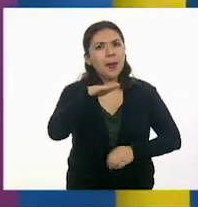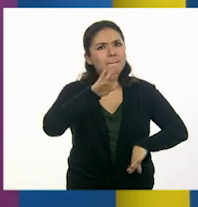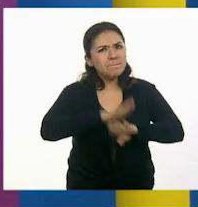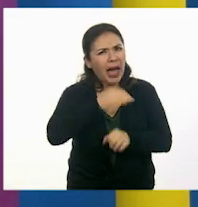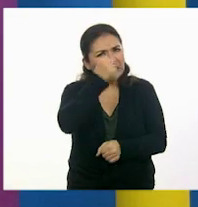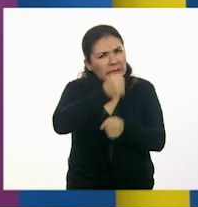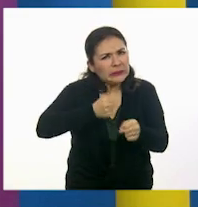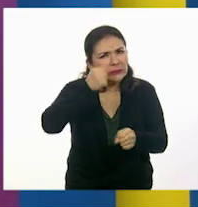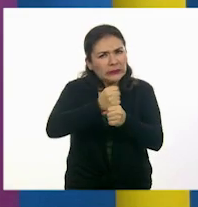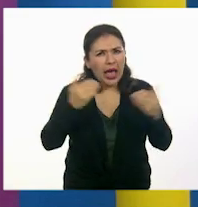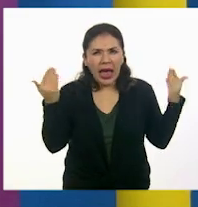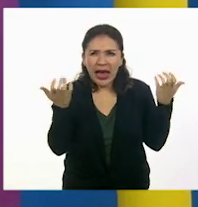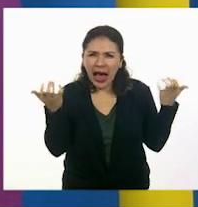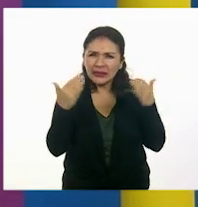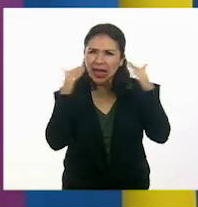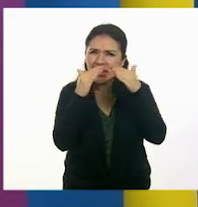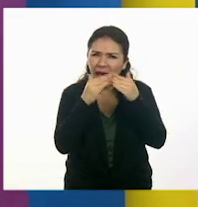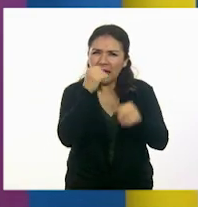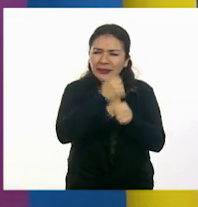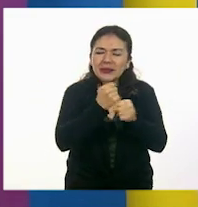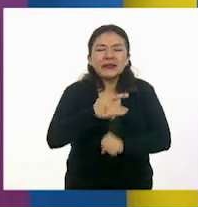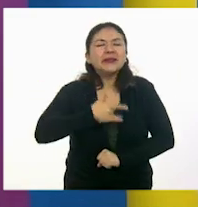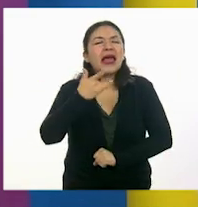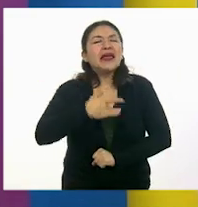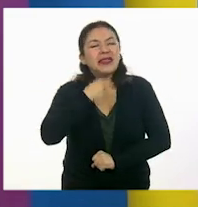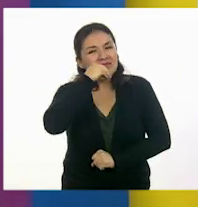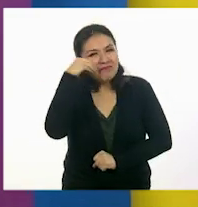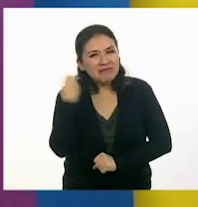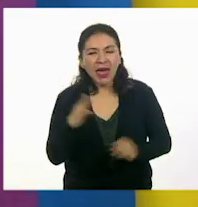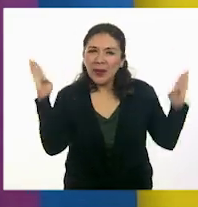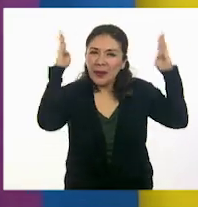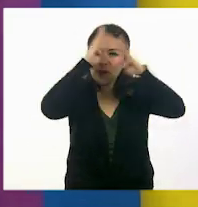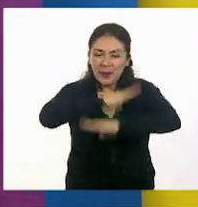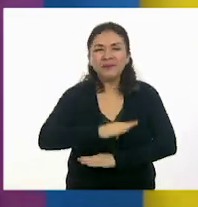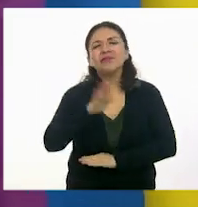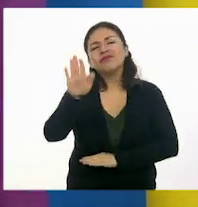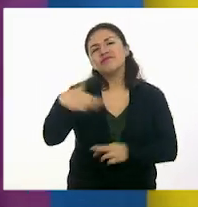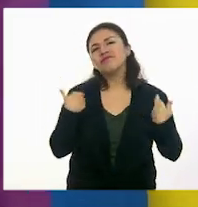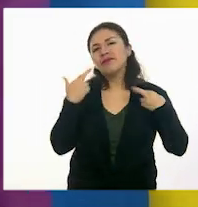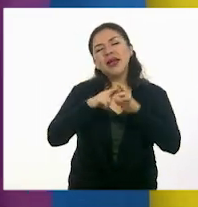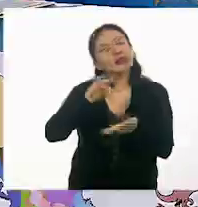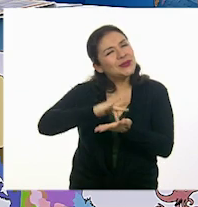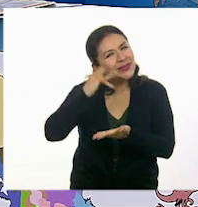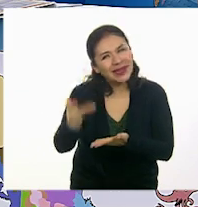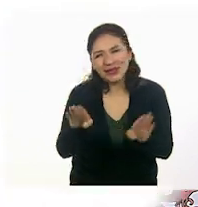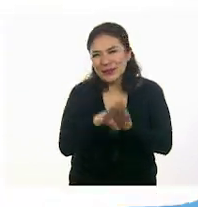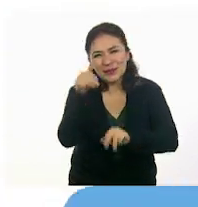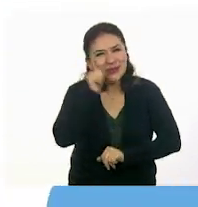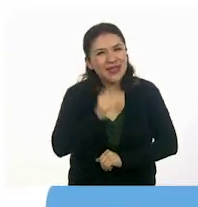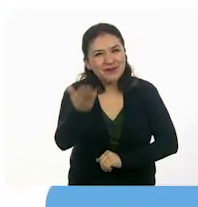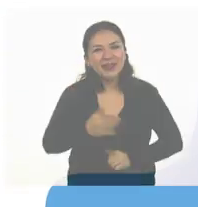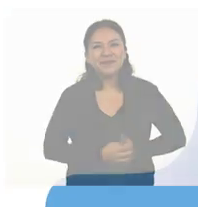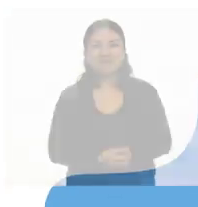realicen en su casa, mejor se la van a pasar. Julio, como siempre, muchas gracias. Muchas gracias.